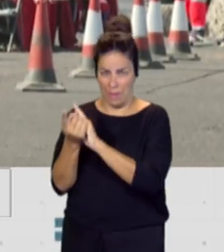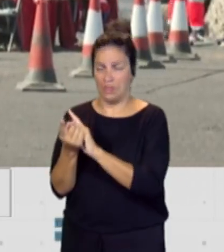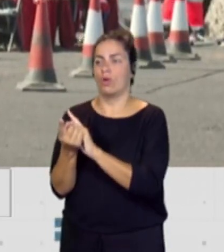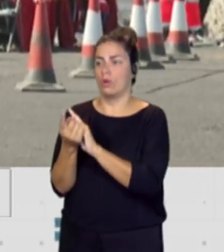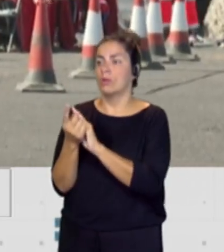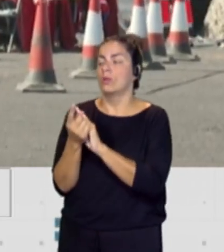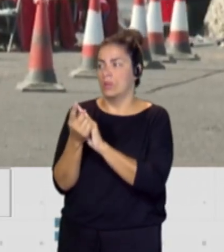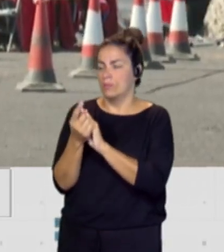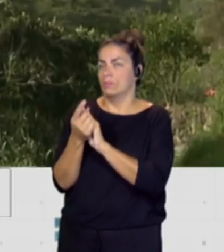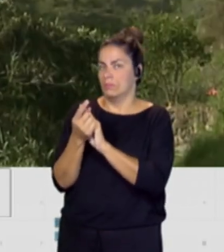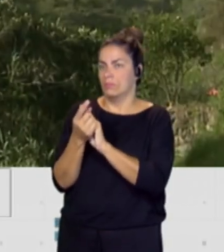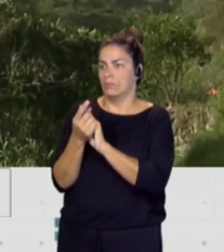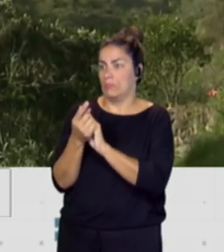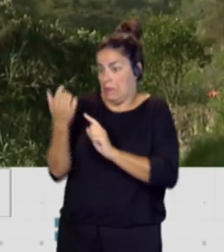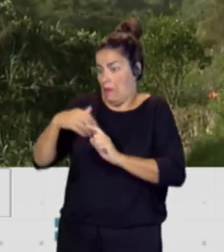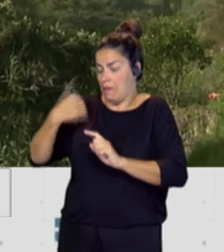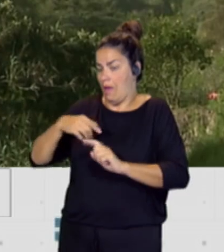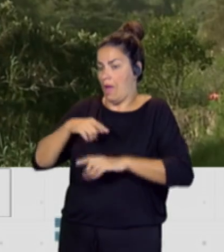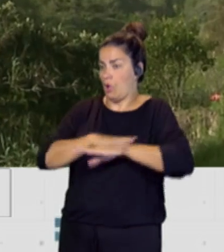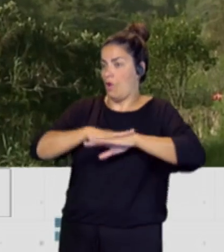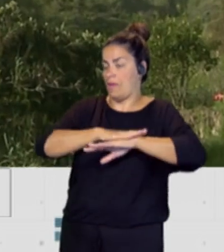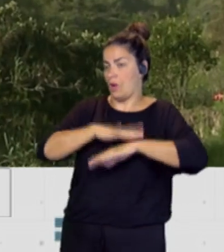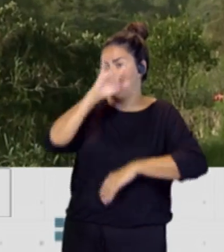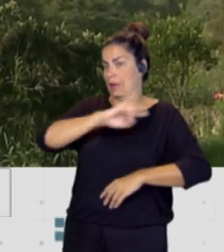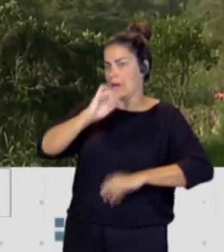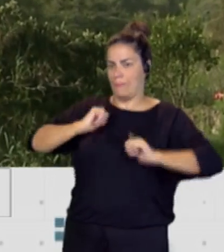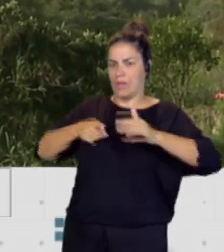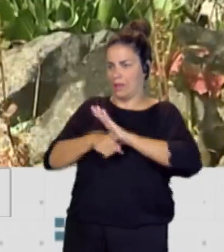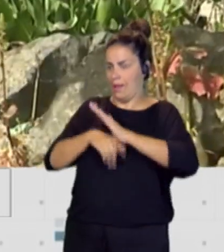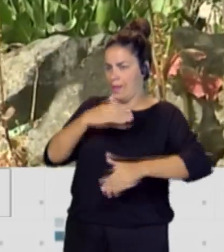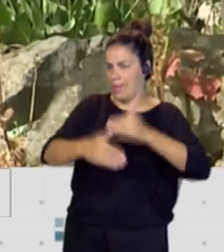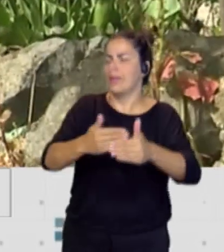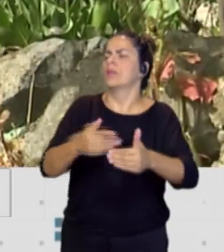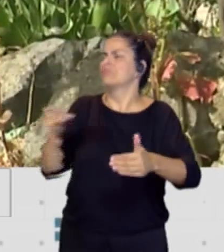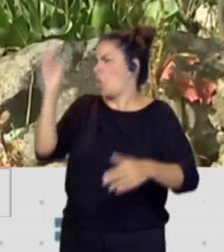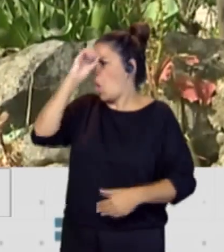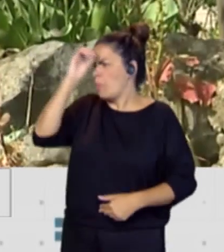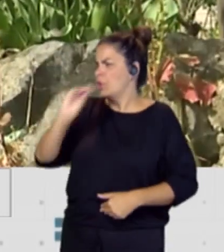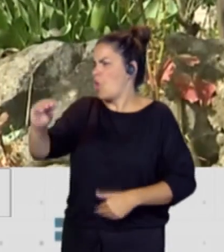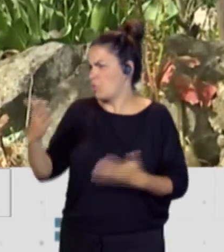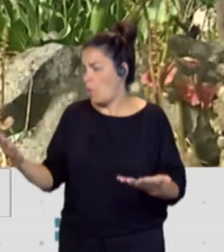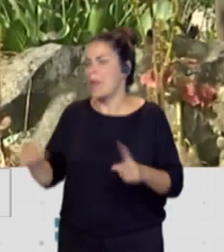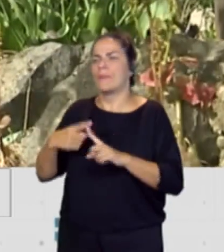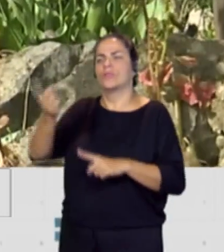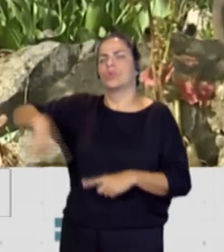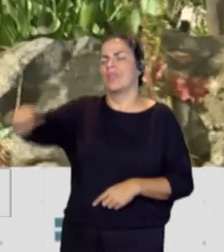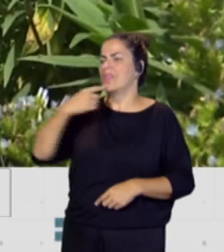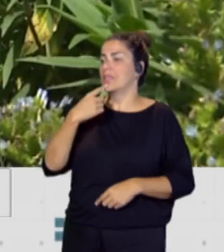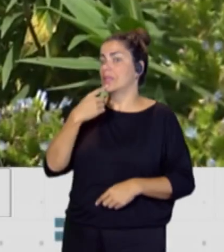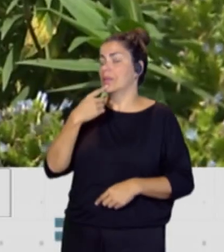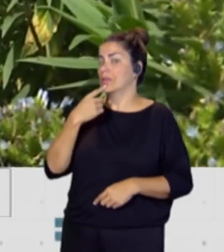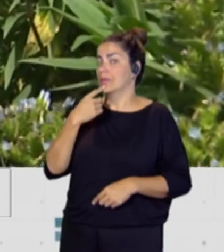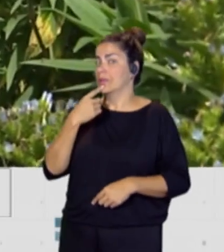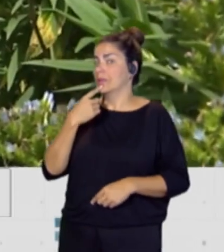empezado a tramitar el gobierno de Canarias ¿qué opina al respecto? y sobre todo ustedes dicen que es un poco todo lo contrario a lo que